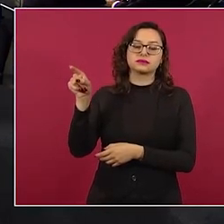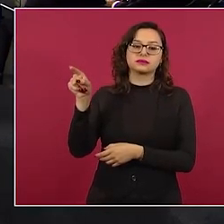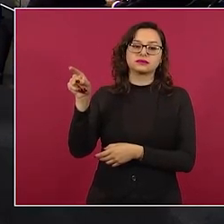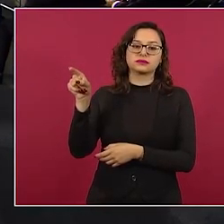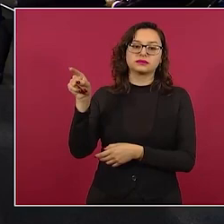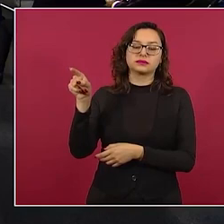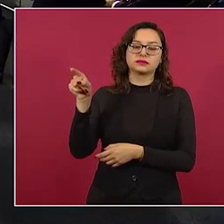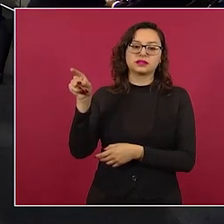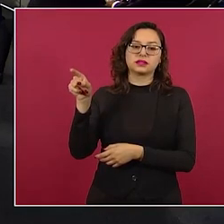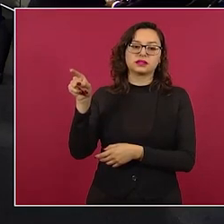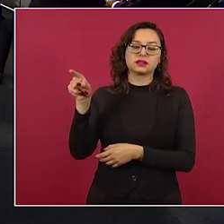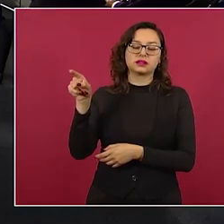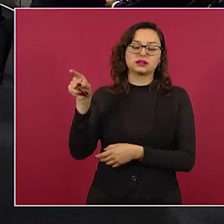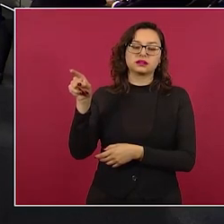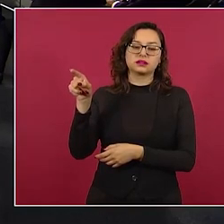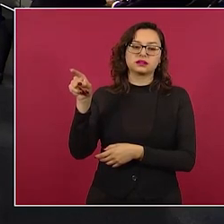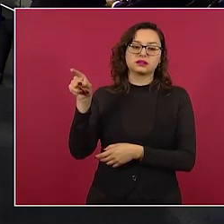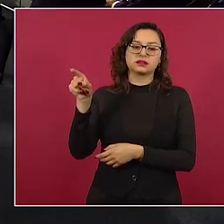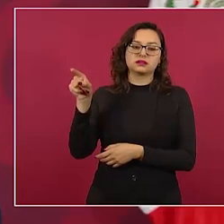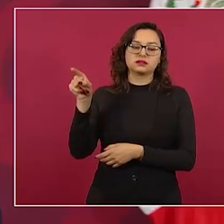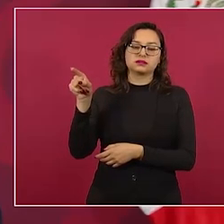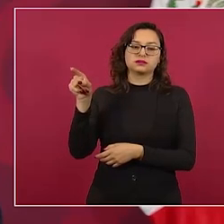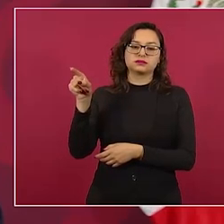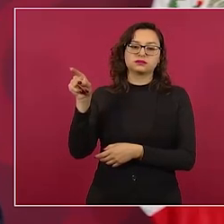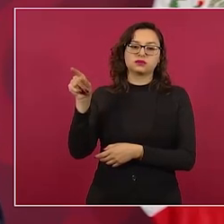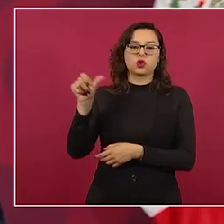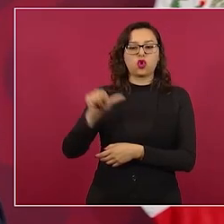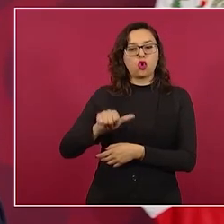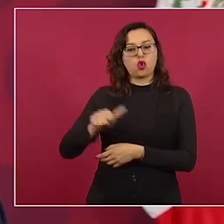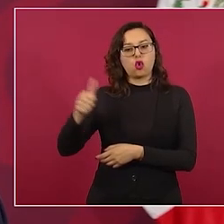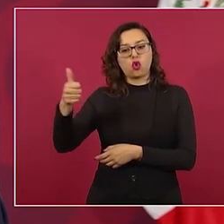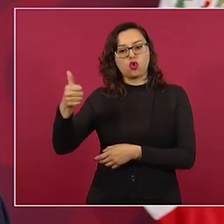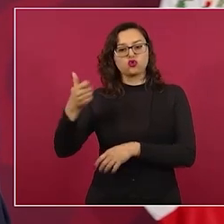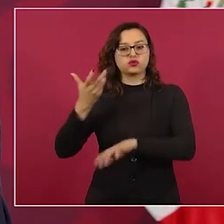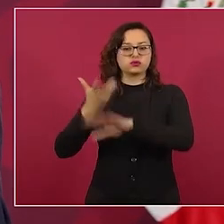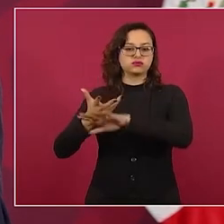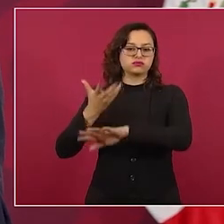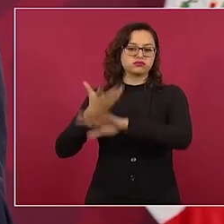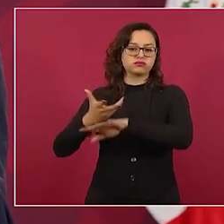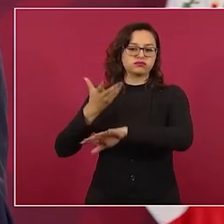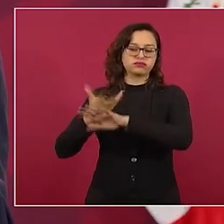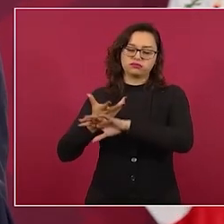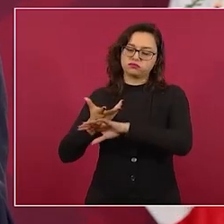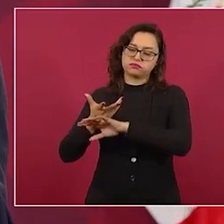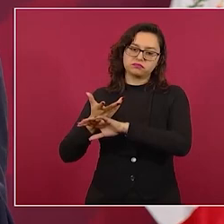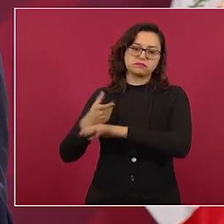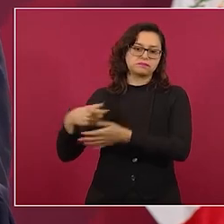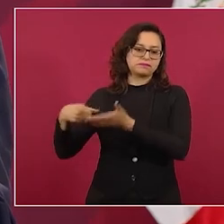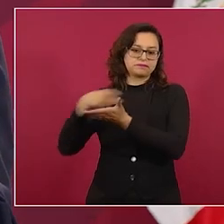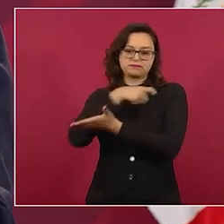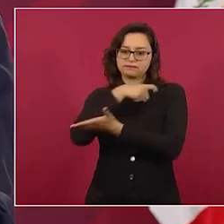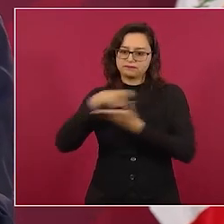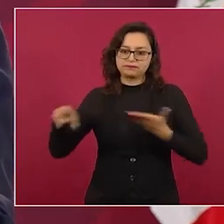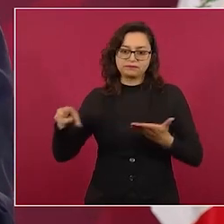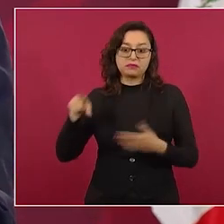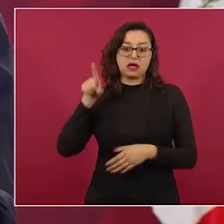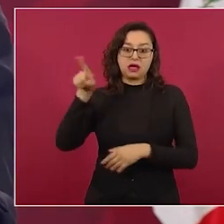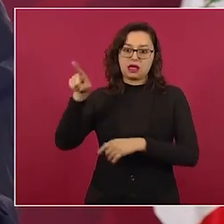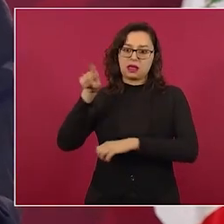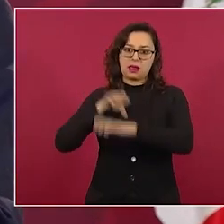una empresa estadounidense muy fuerte